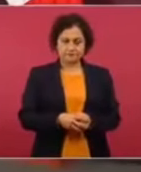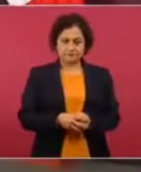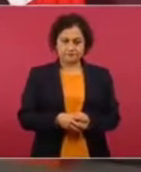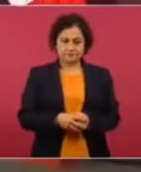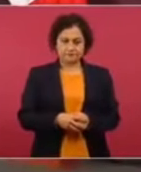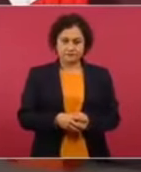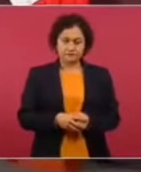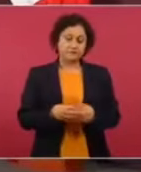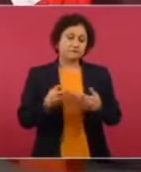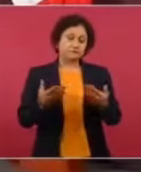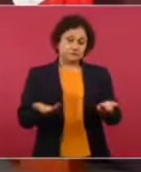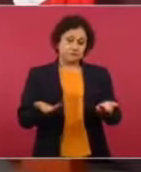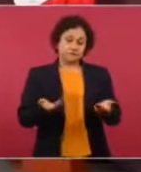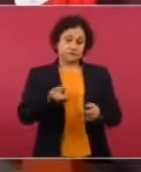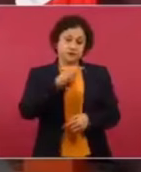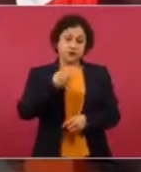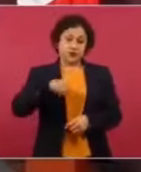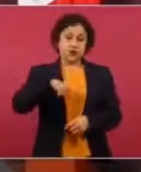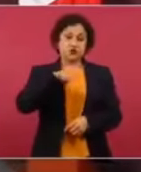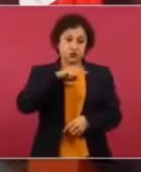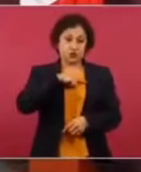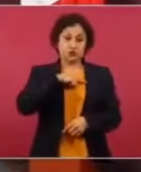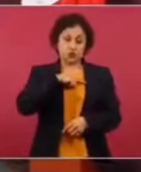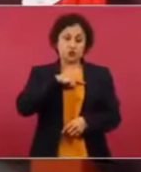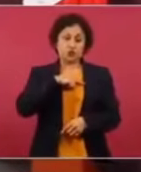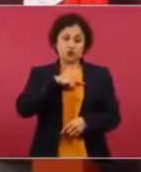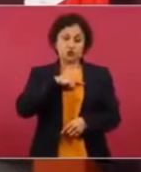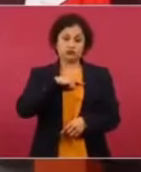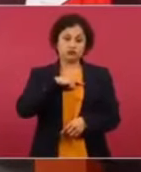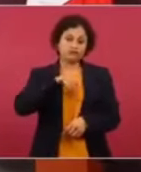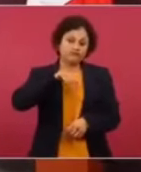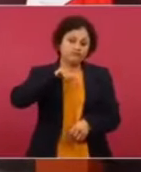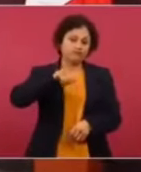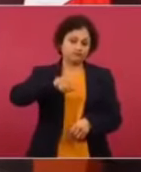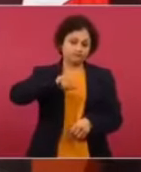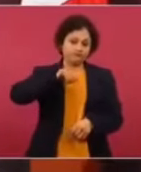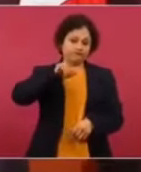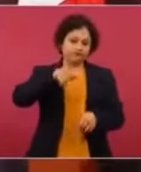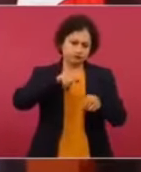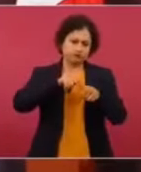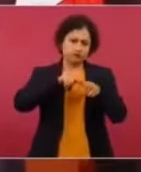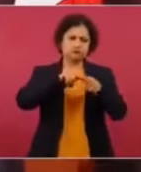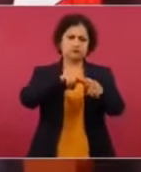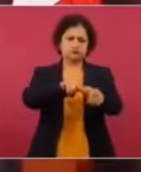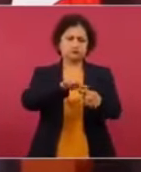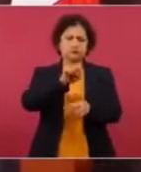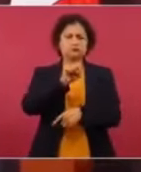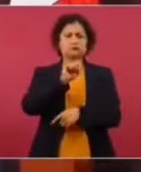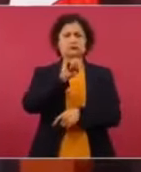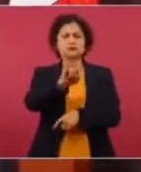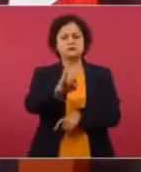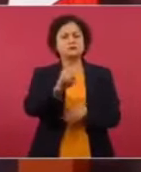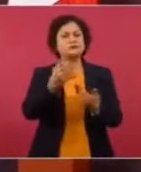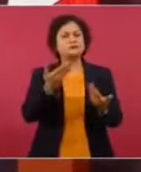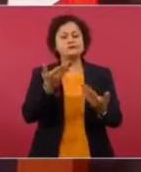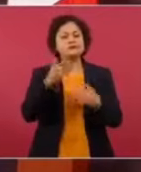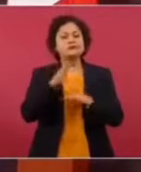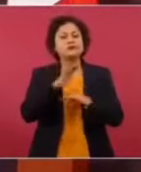Y nosotros vamos a seguir insistiendo en que debe de